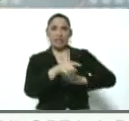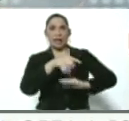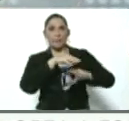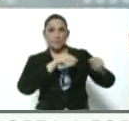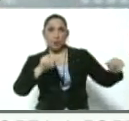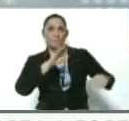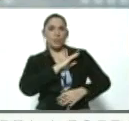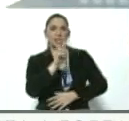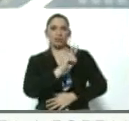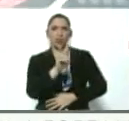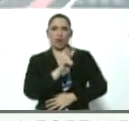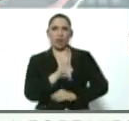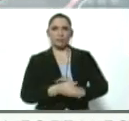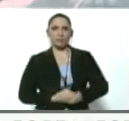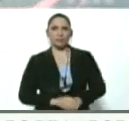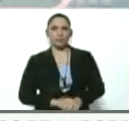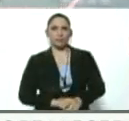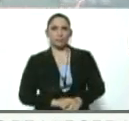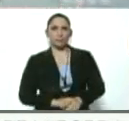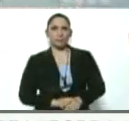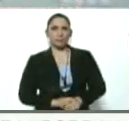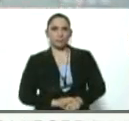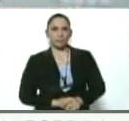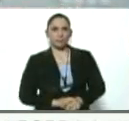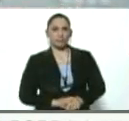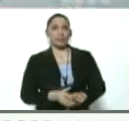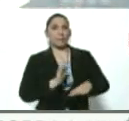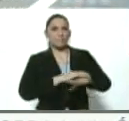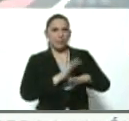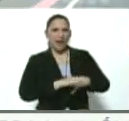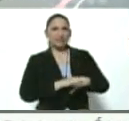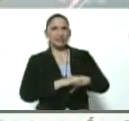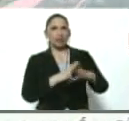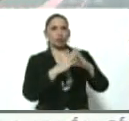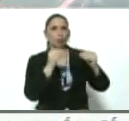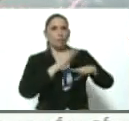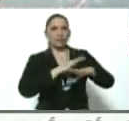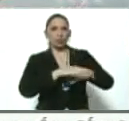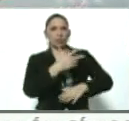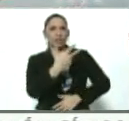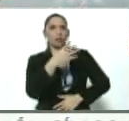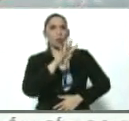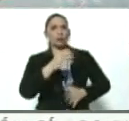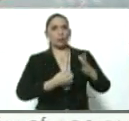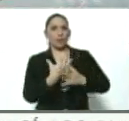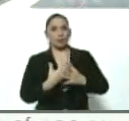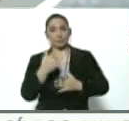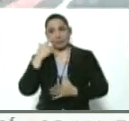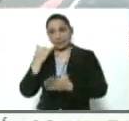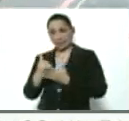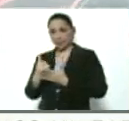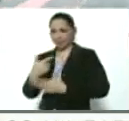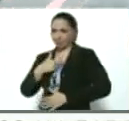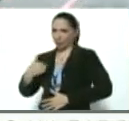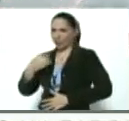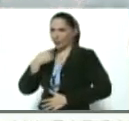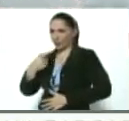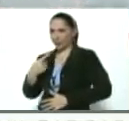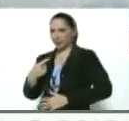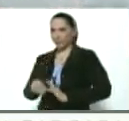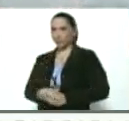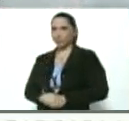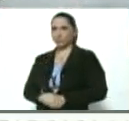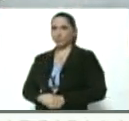venezolano y que ocurra todo lo que ocurrió tanto el 3 como el 4 de mayo? Mire, yo le quiero decir que teníamos